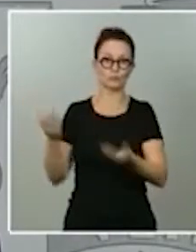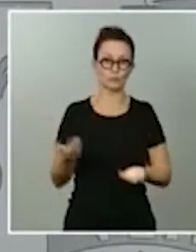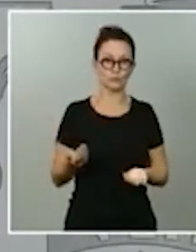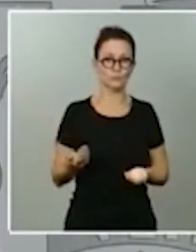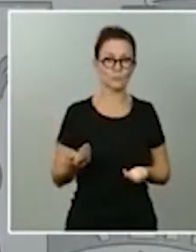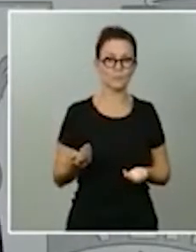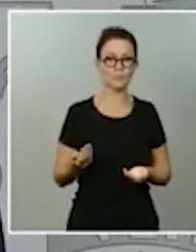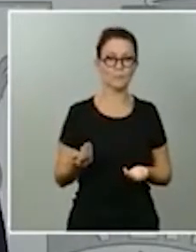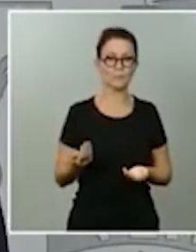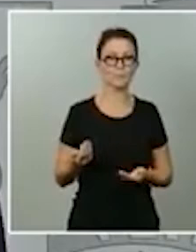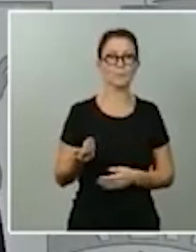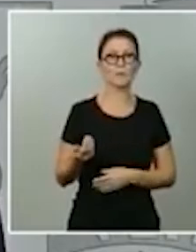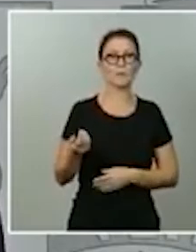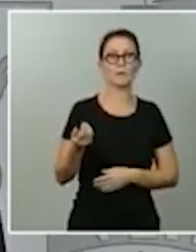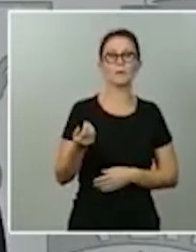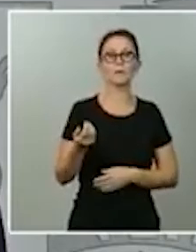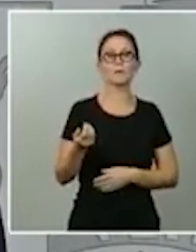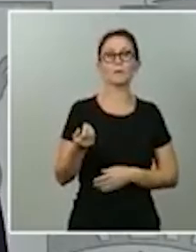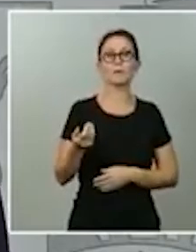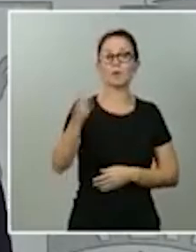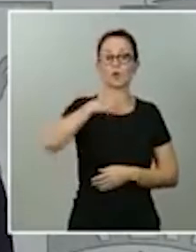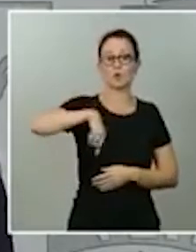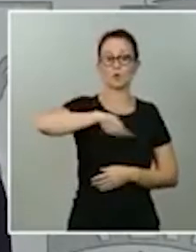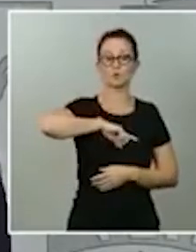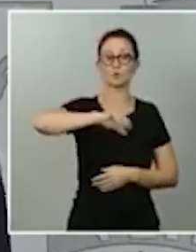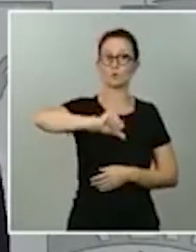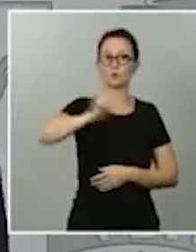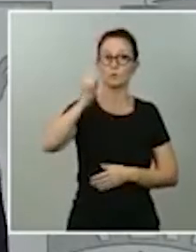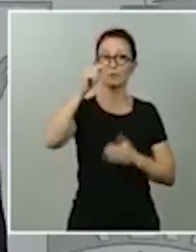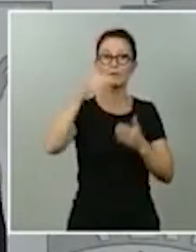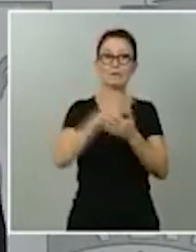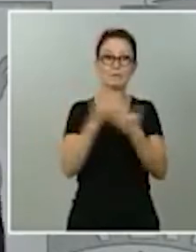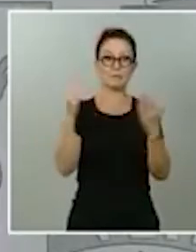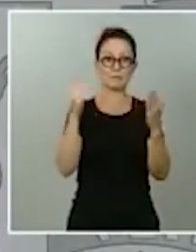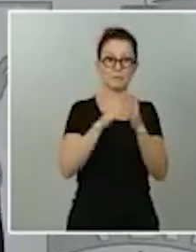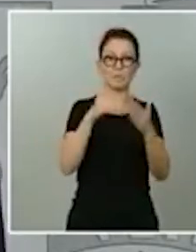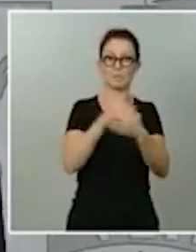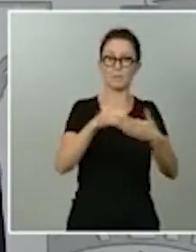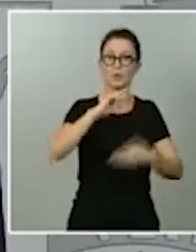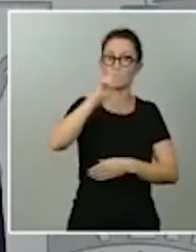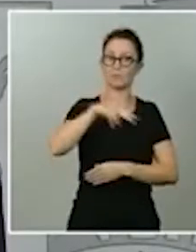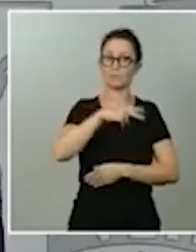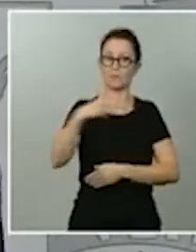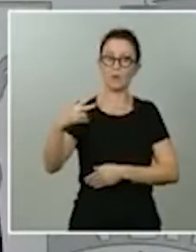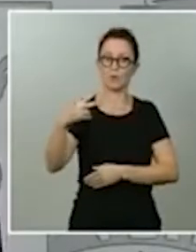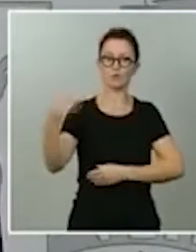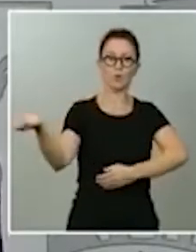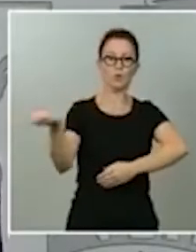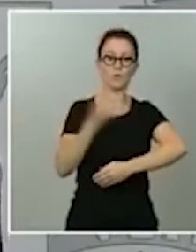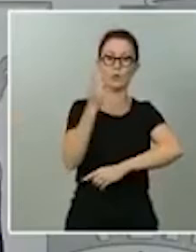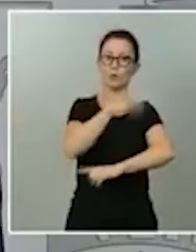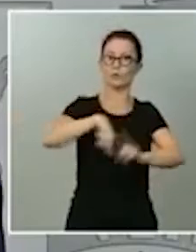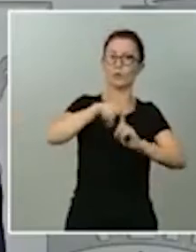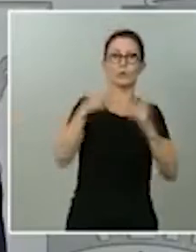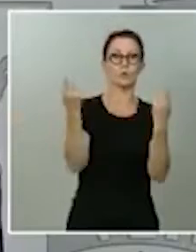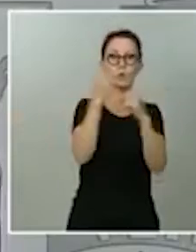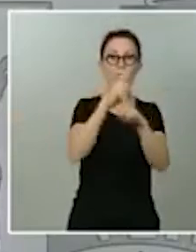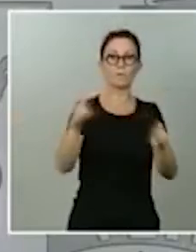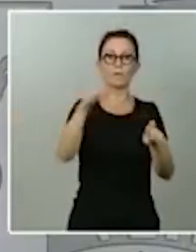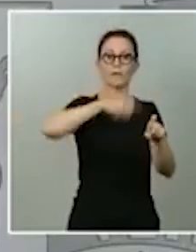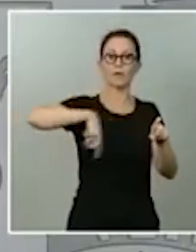cuando por ejemplo aprobamos esos 16.000 millones de euros de fondo no reembolsable se las dimos a las comunidades autónomas y les dijimos